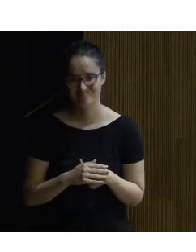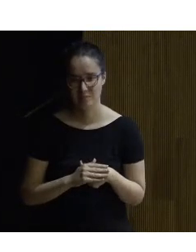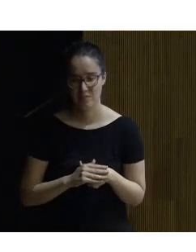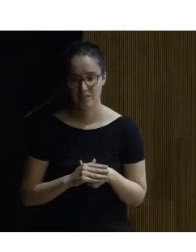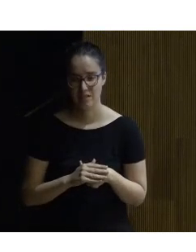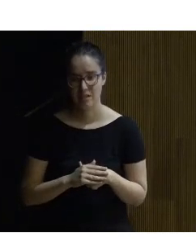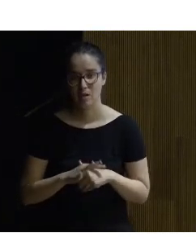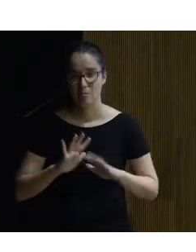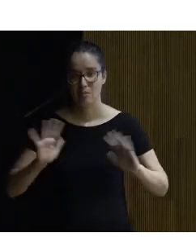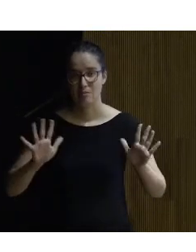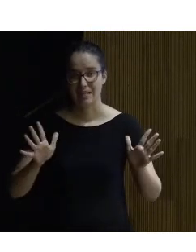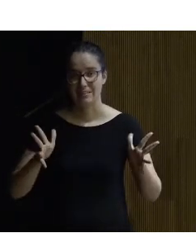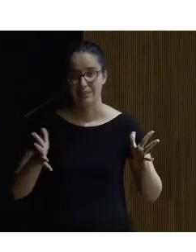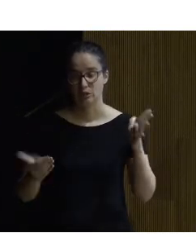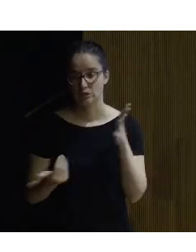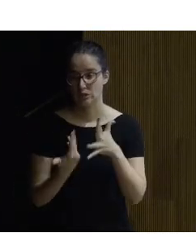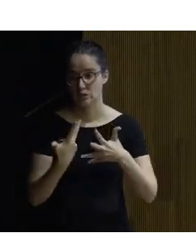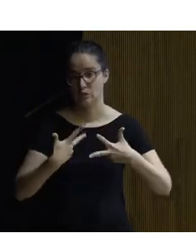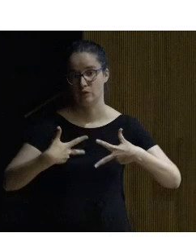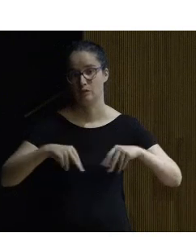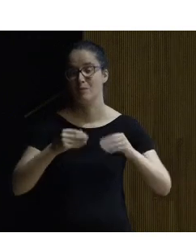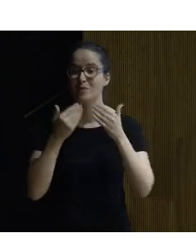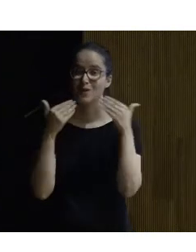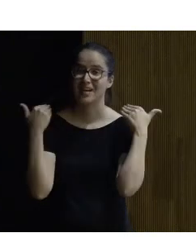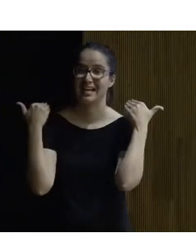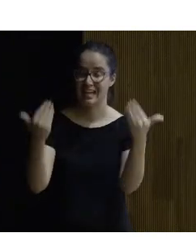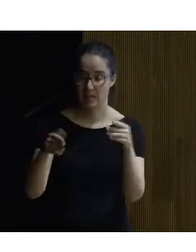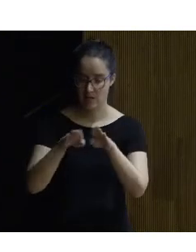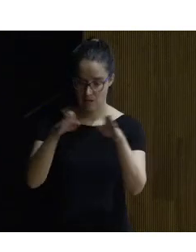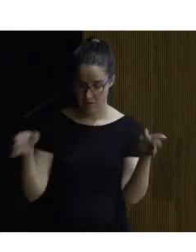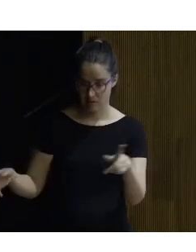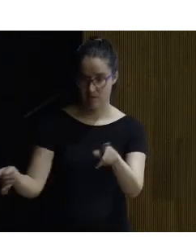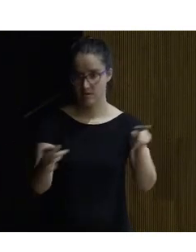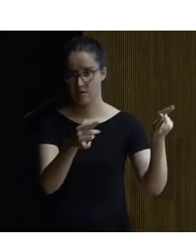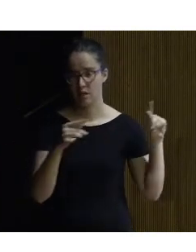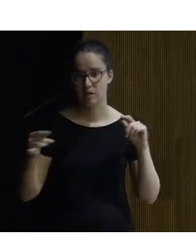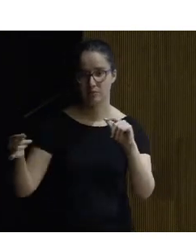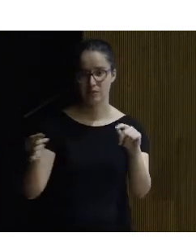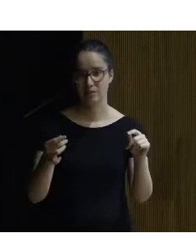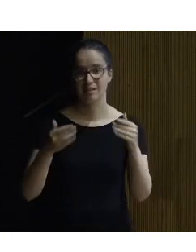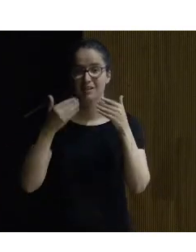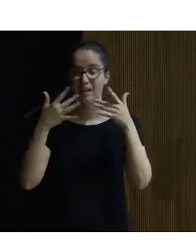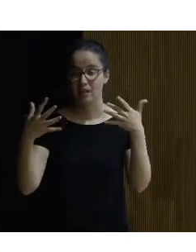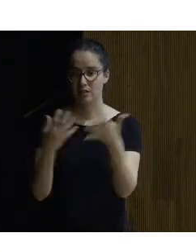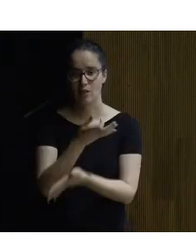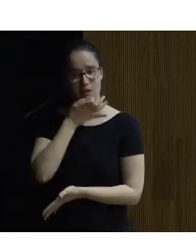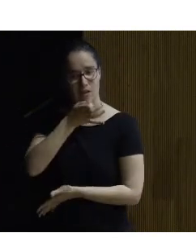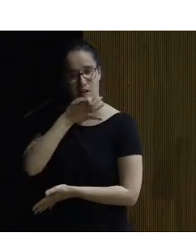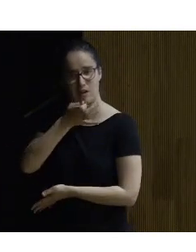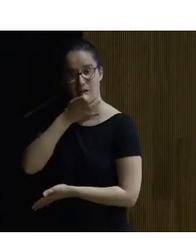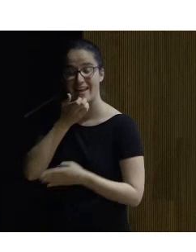bueno simplemente cerramos la jornada primero agradecer esta mesa agradecer a todos los ponentes sus